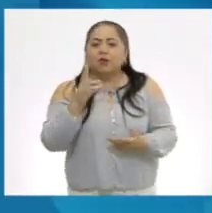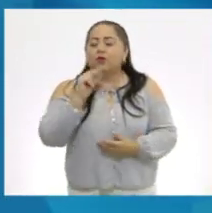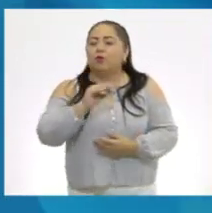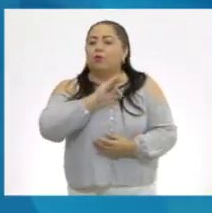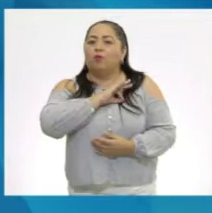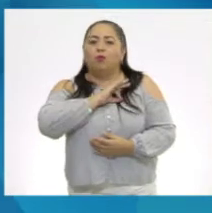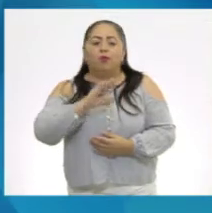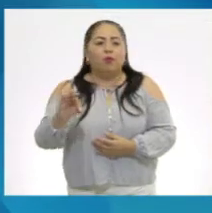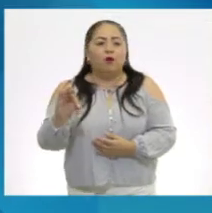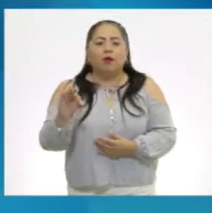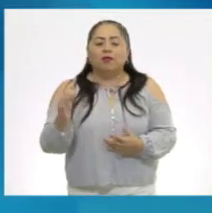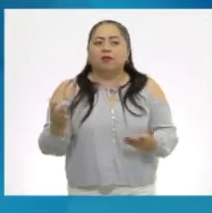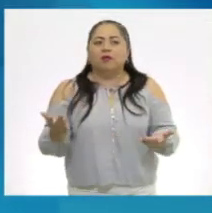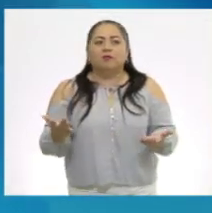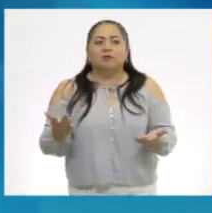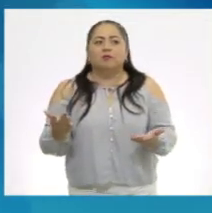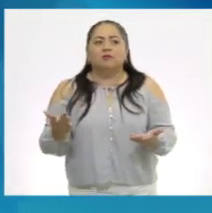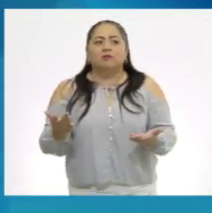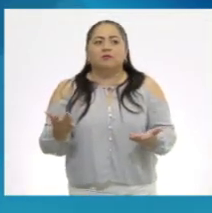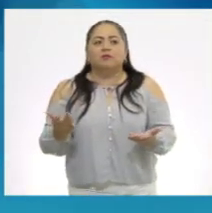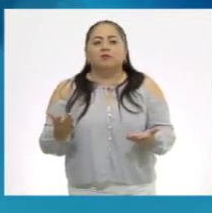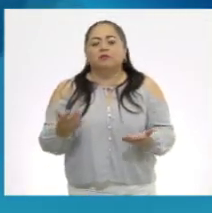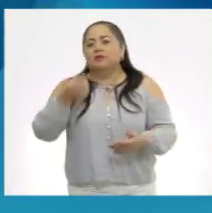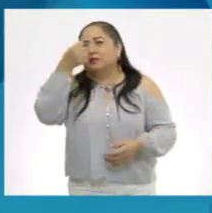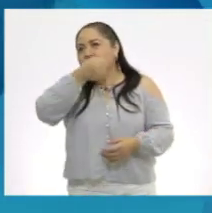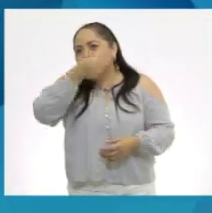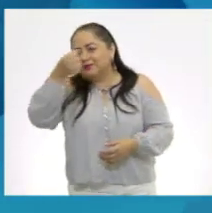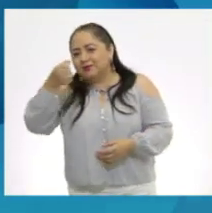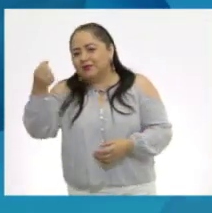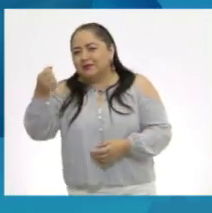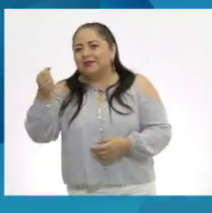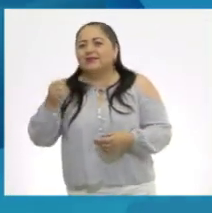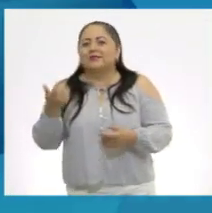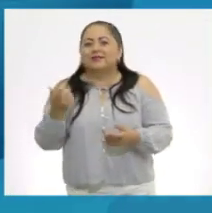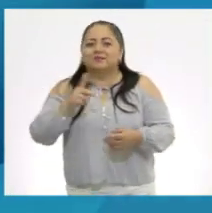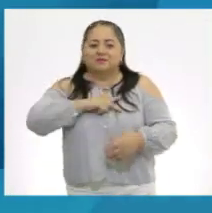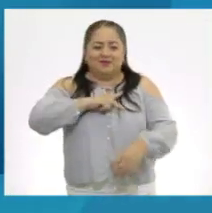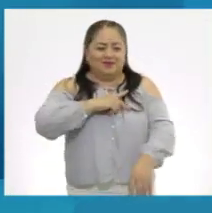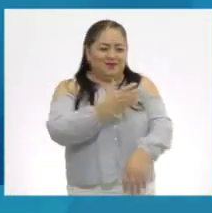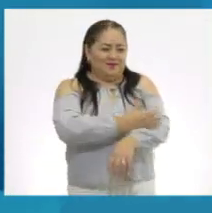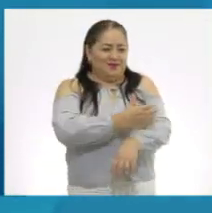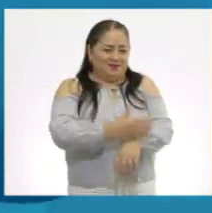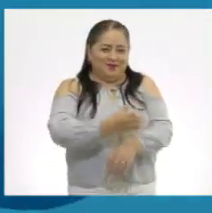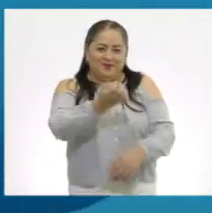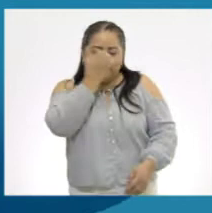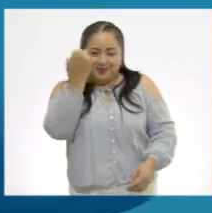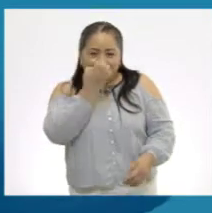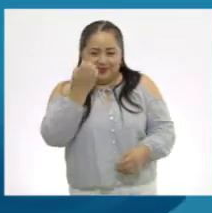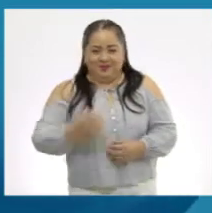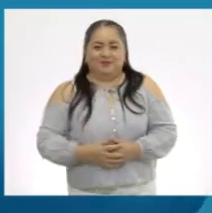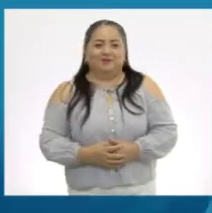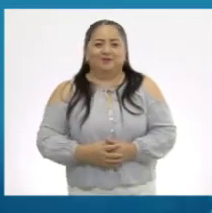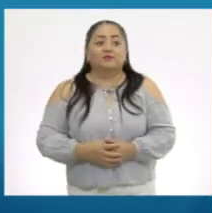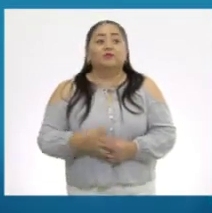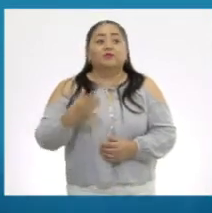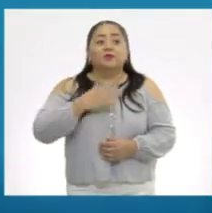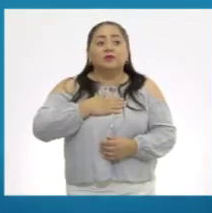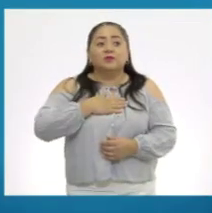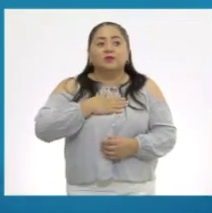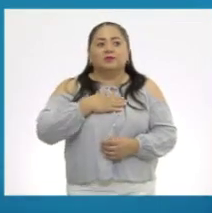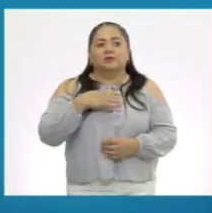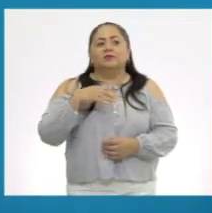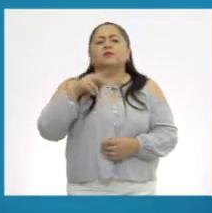poder saludar a mis compañeros de la escuela. Hola, yo soy